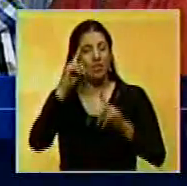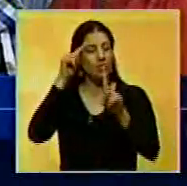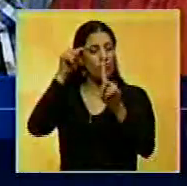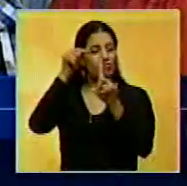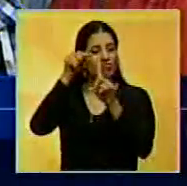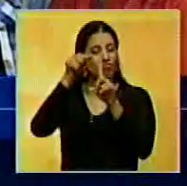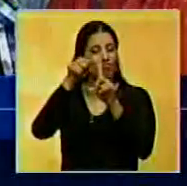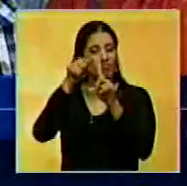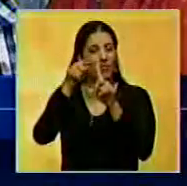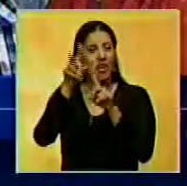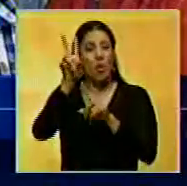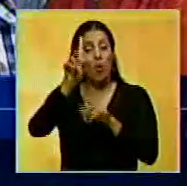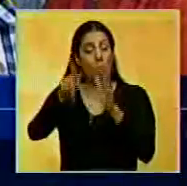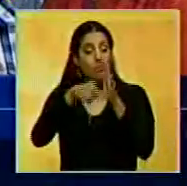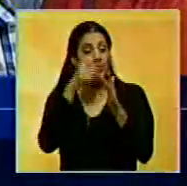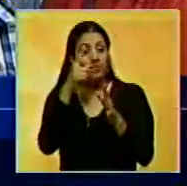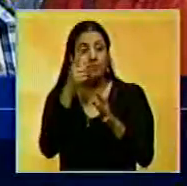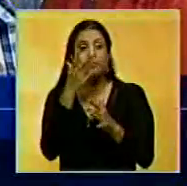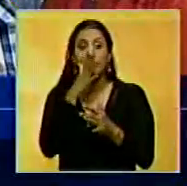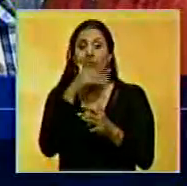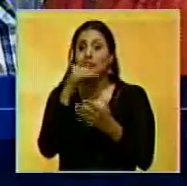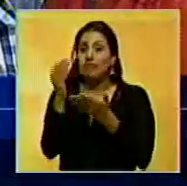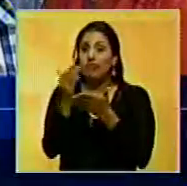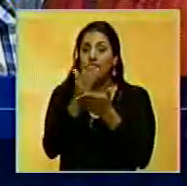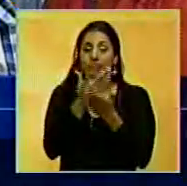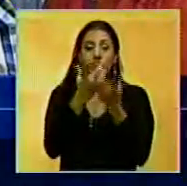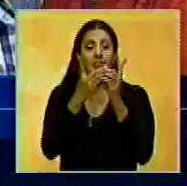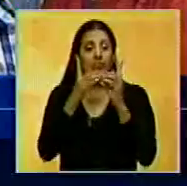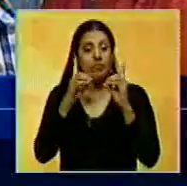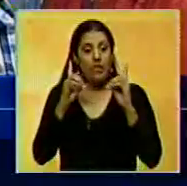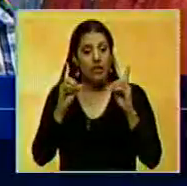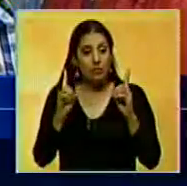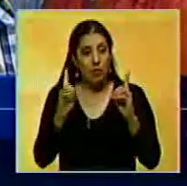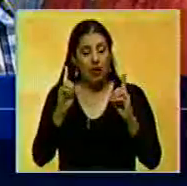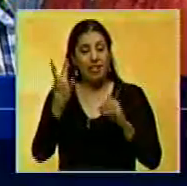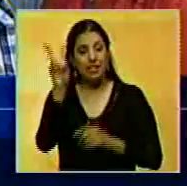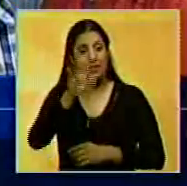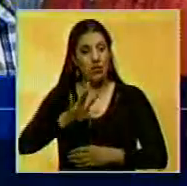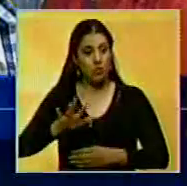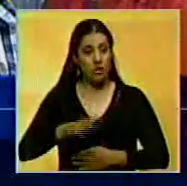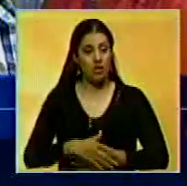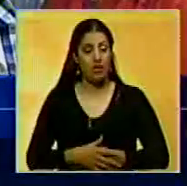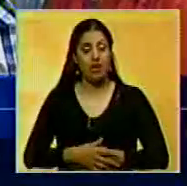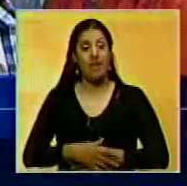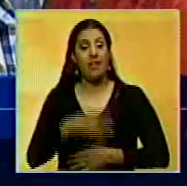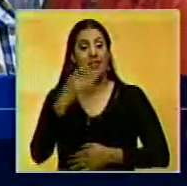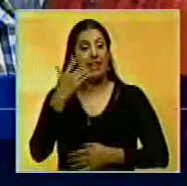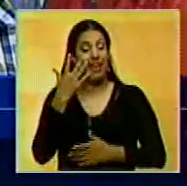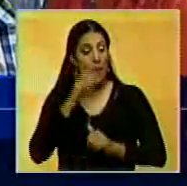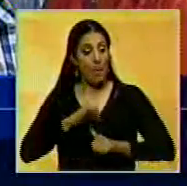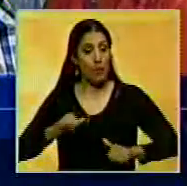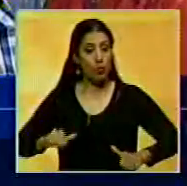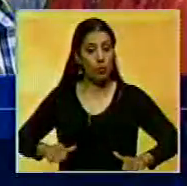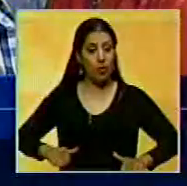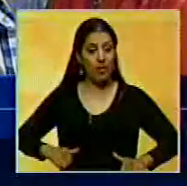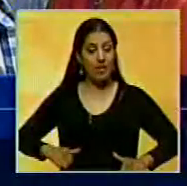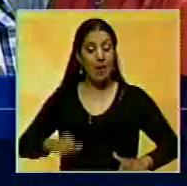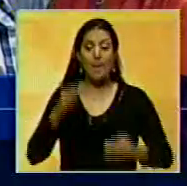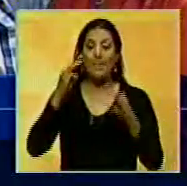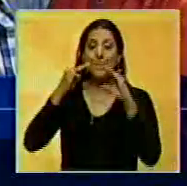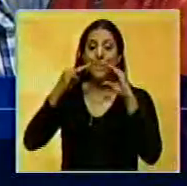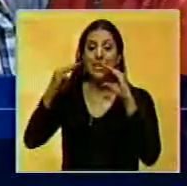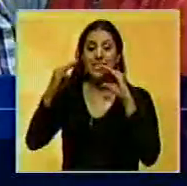funcionamiento una vez que recobremos la democracia en Venezuela. Desde portuguesa, un